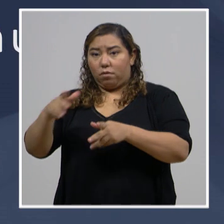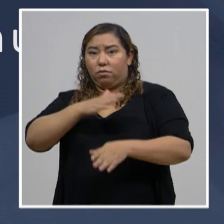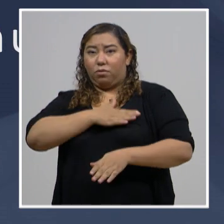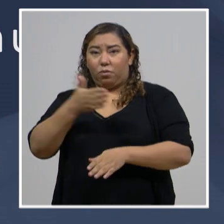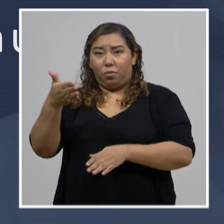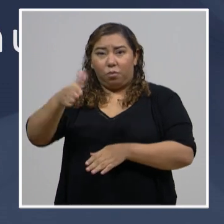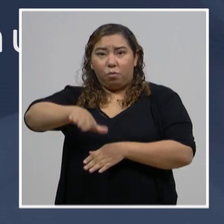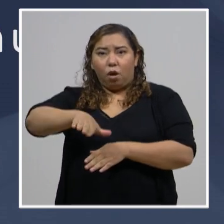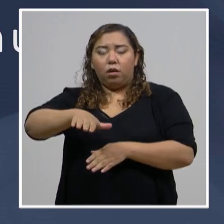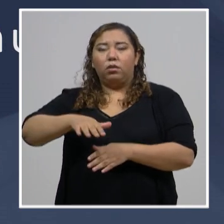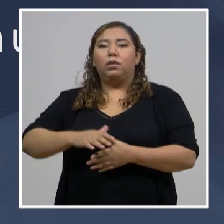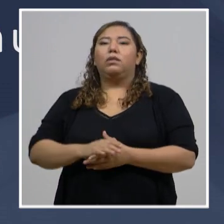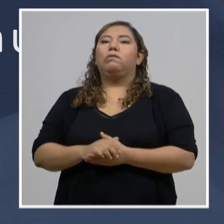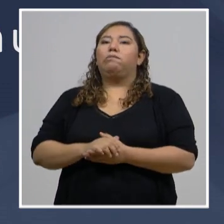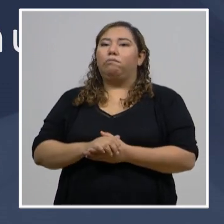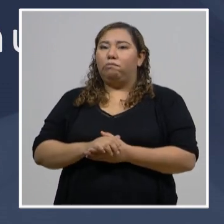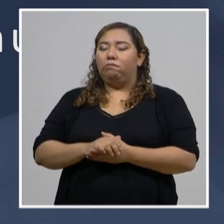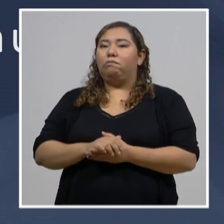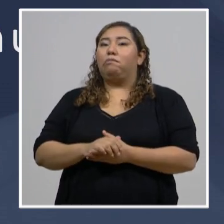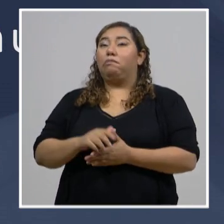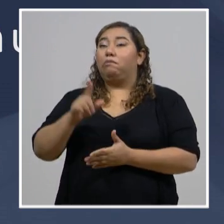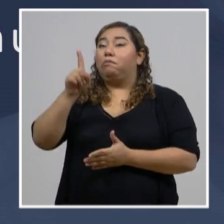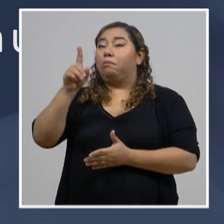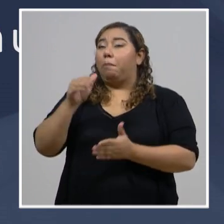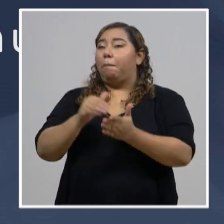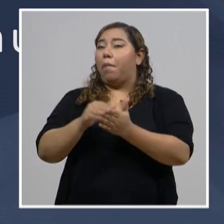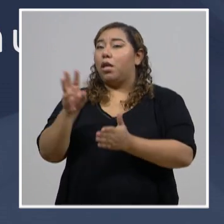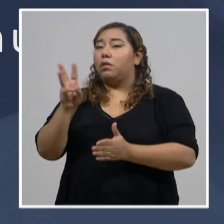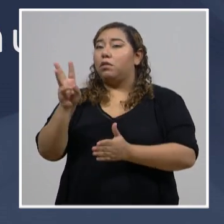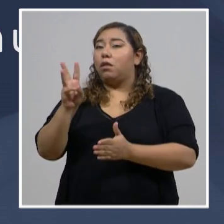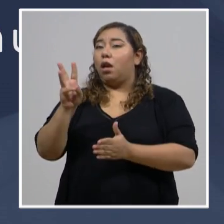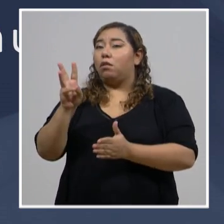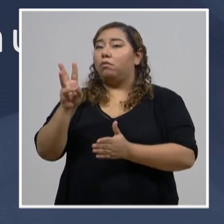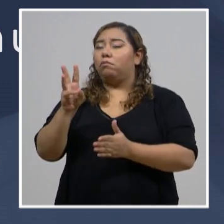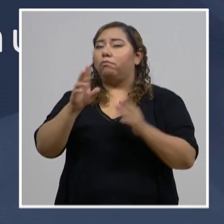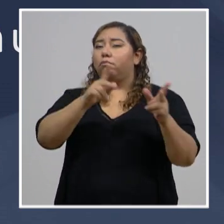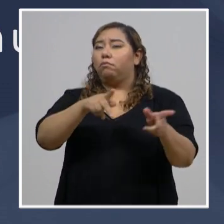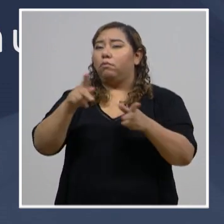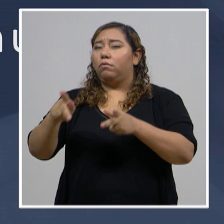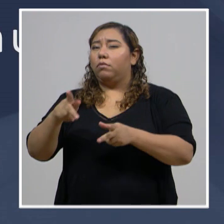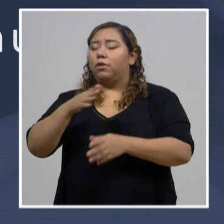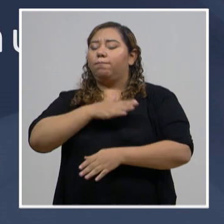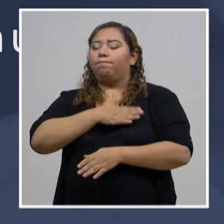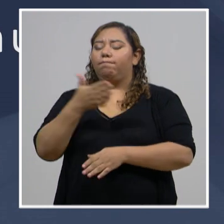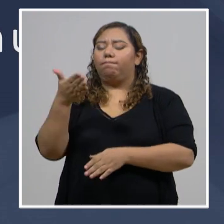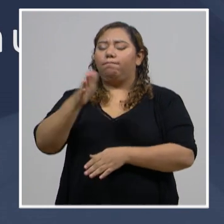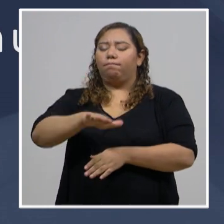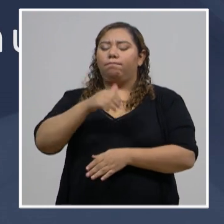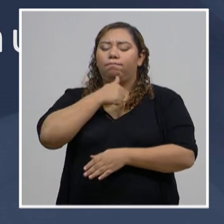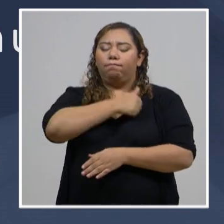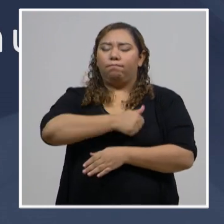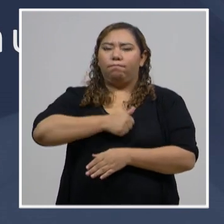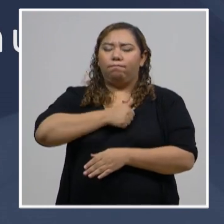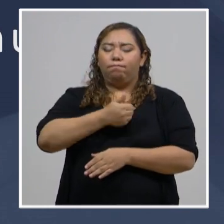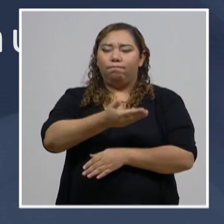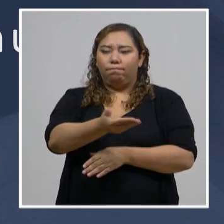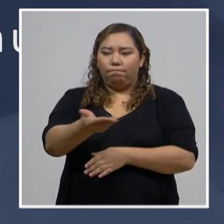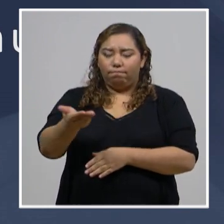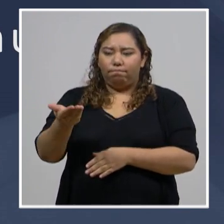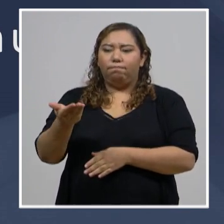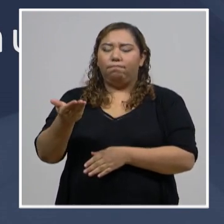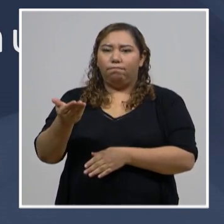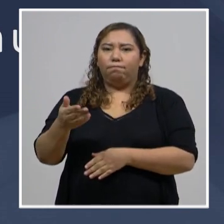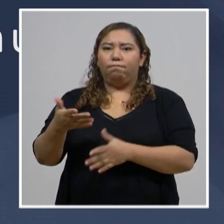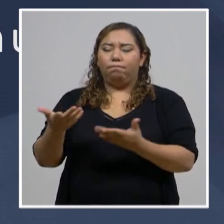fallecido. Superamos los 1,000 casos. 1,006 compatriotas que lamentablemente han fallecido durante